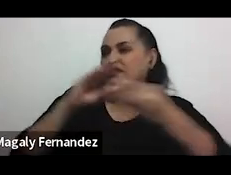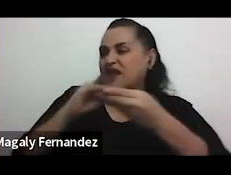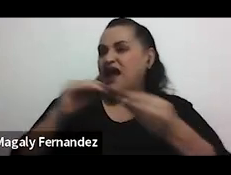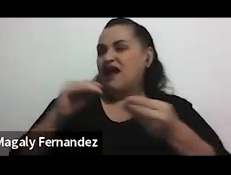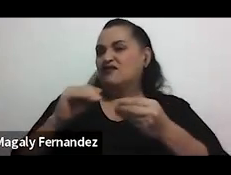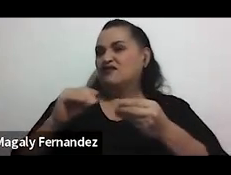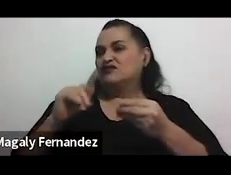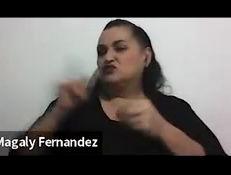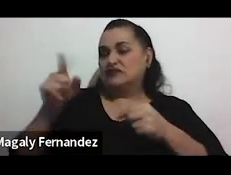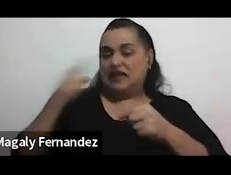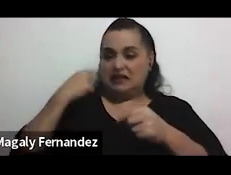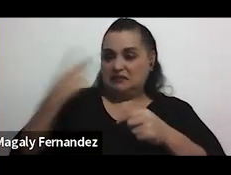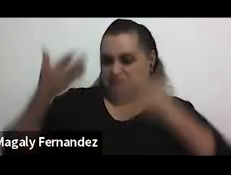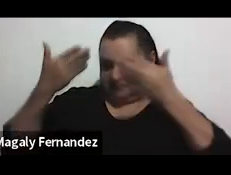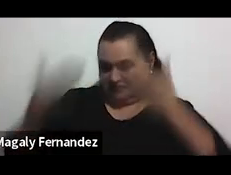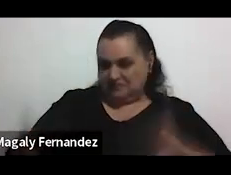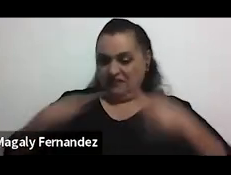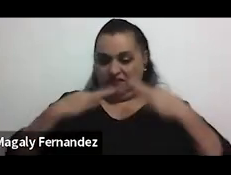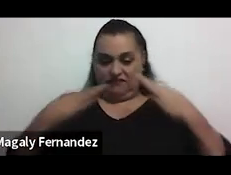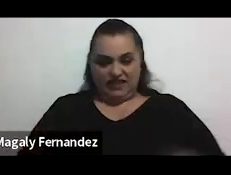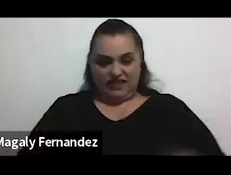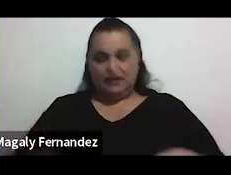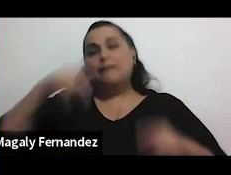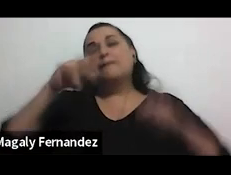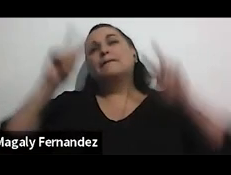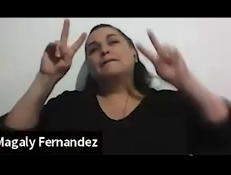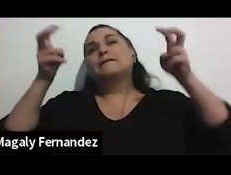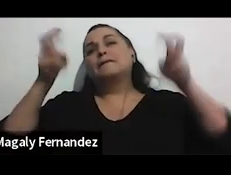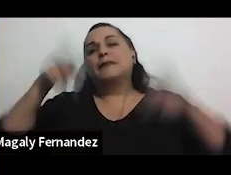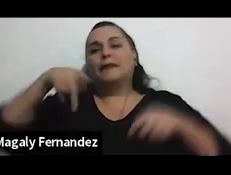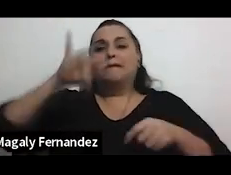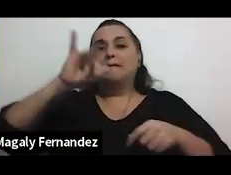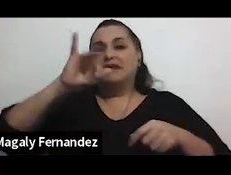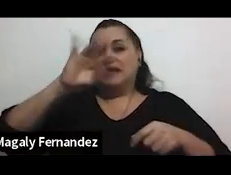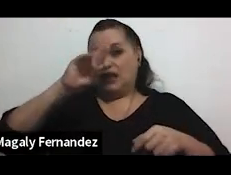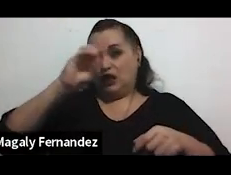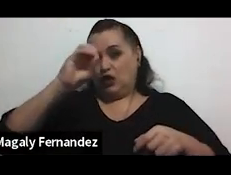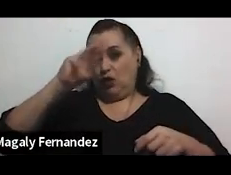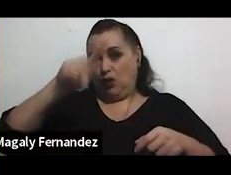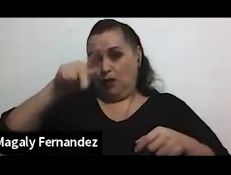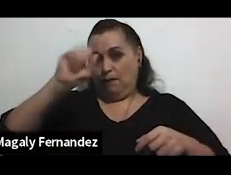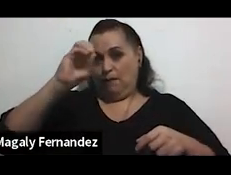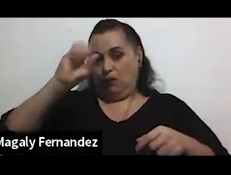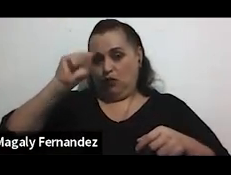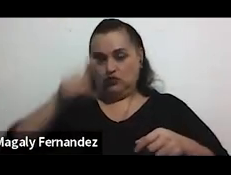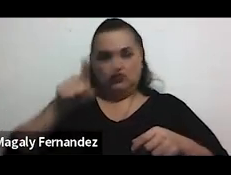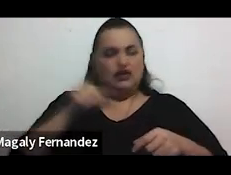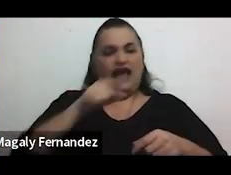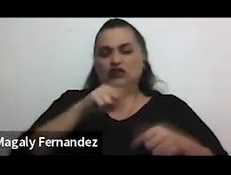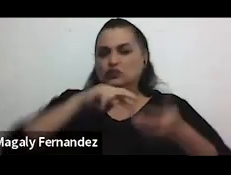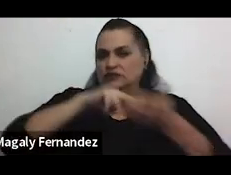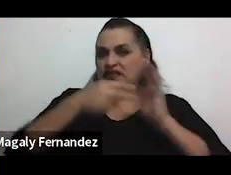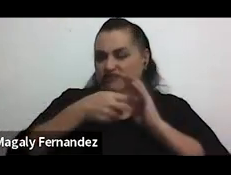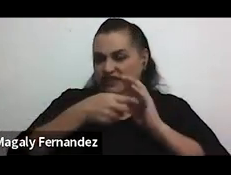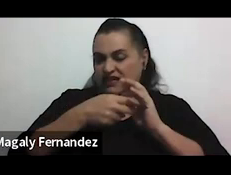cuanto a su apariencia física, estos llamados piropos. Cuando en realidad son una invasión